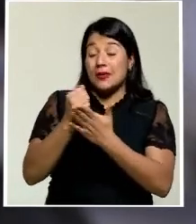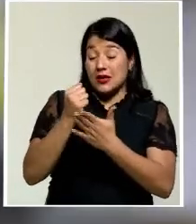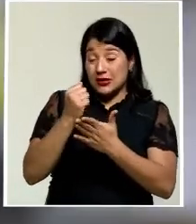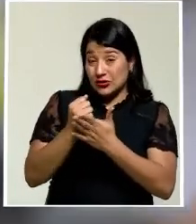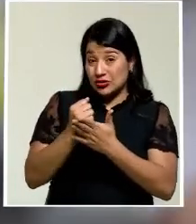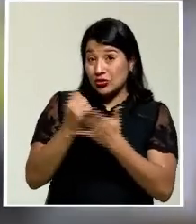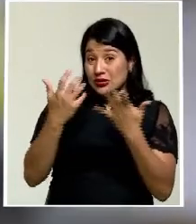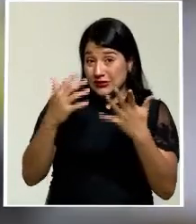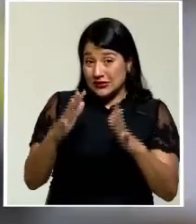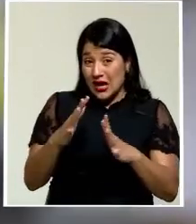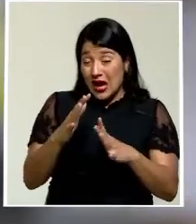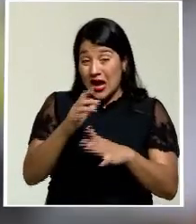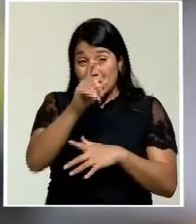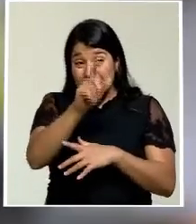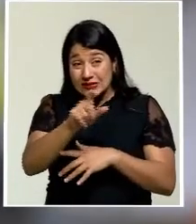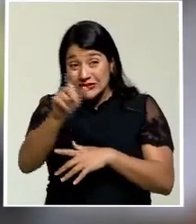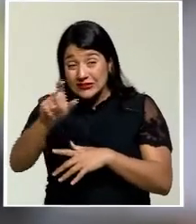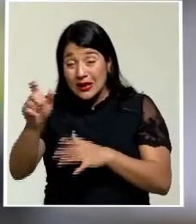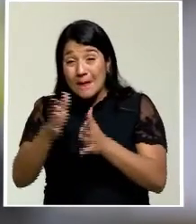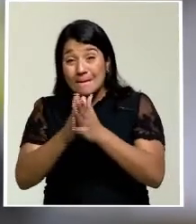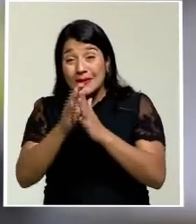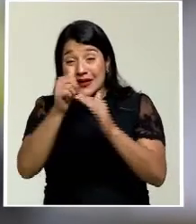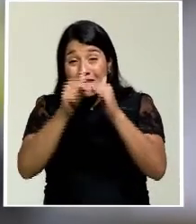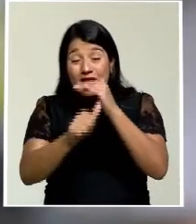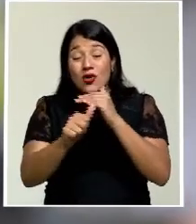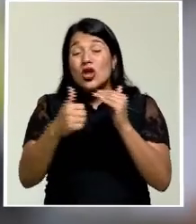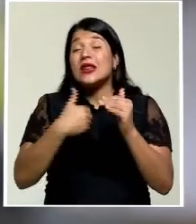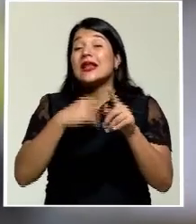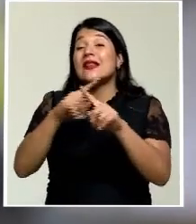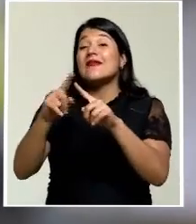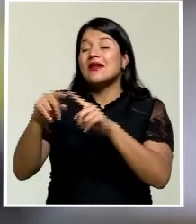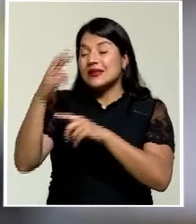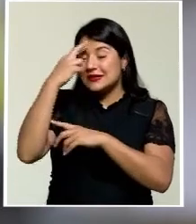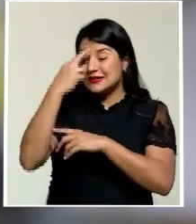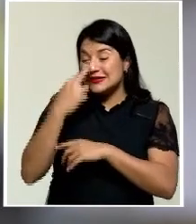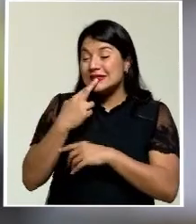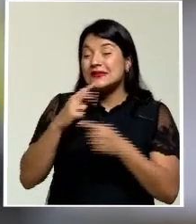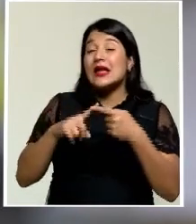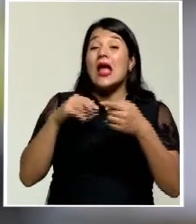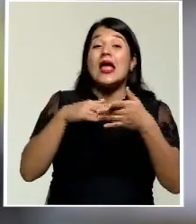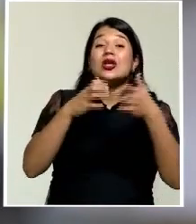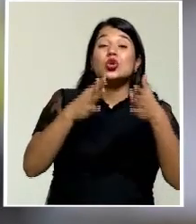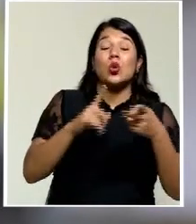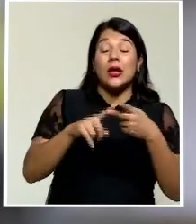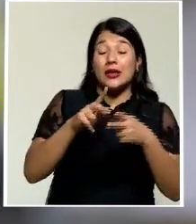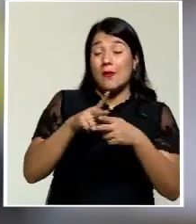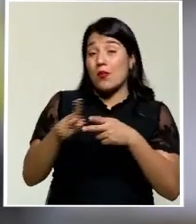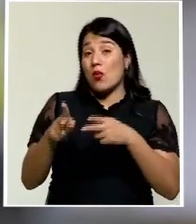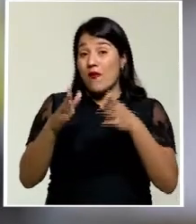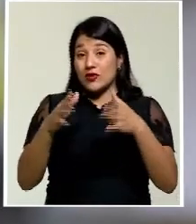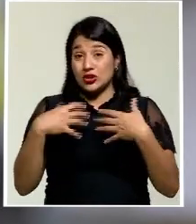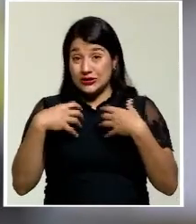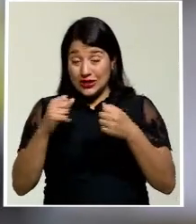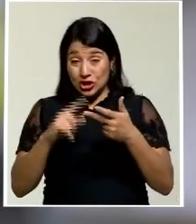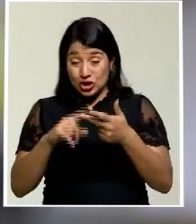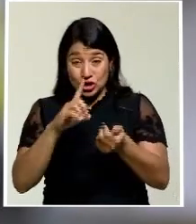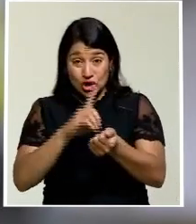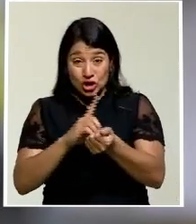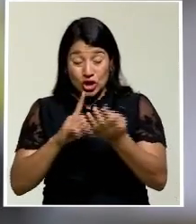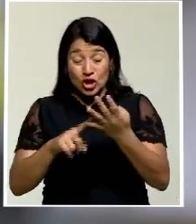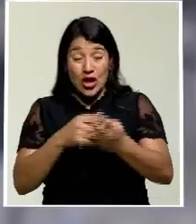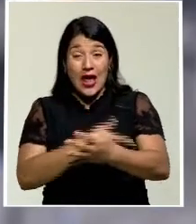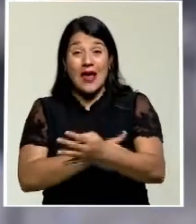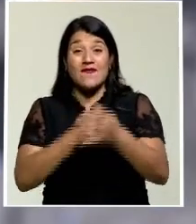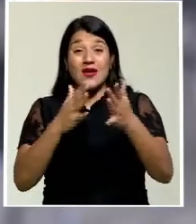solicitando el refugio, desde personas que participaron en los tranques, estudiantes, profesionales en salud, médicos, enfermeras